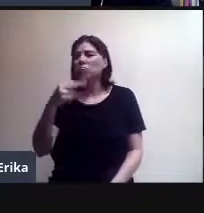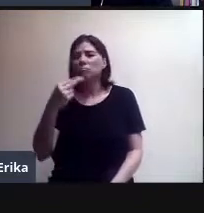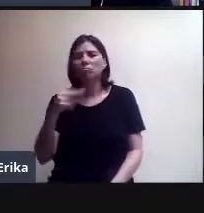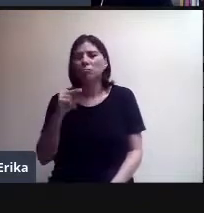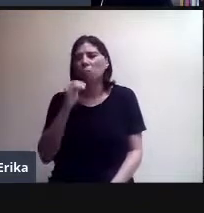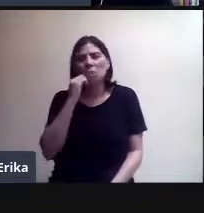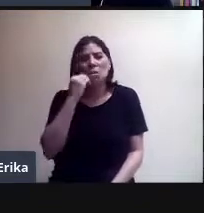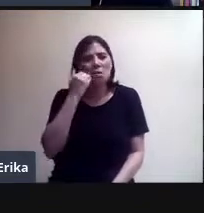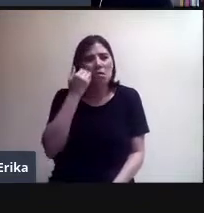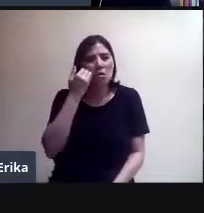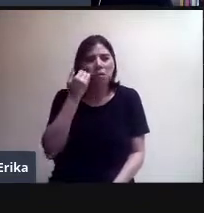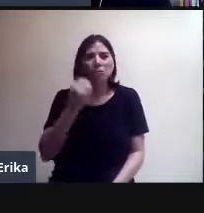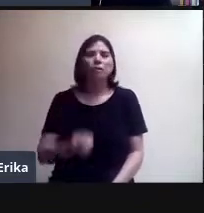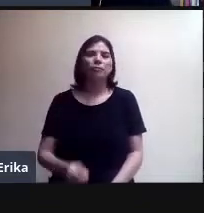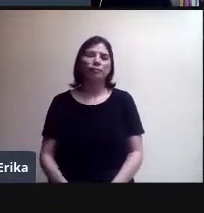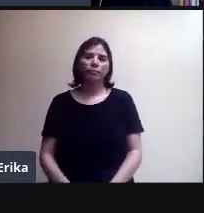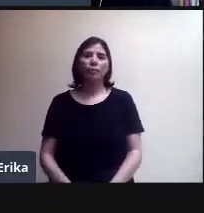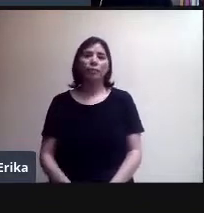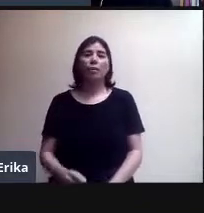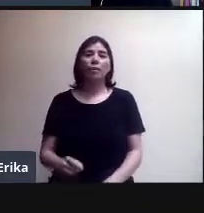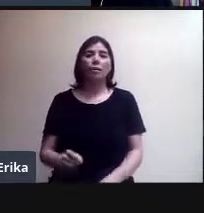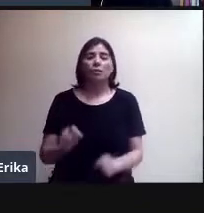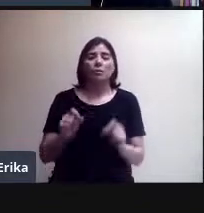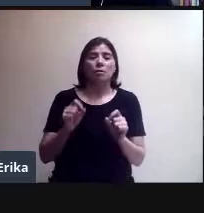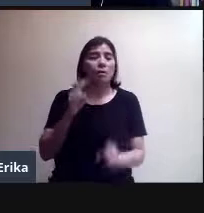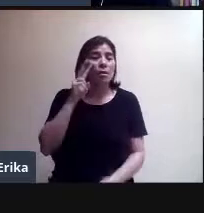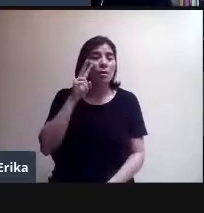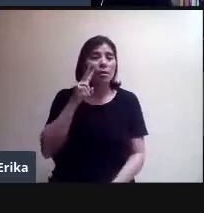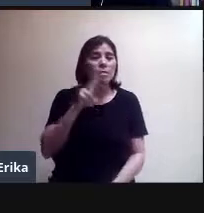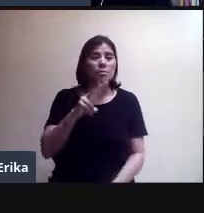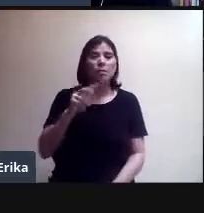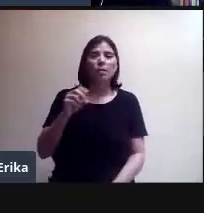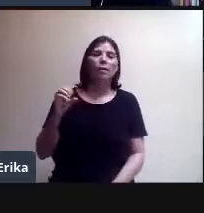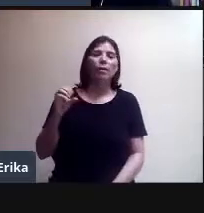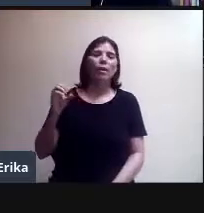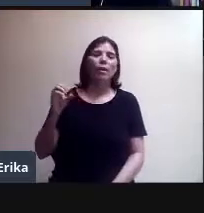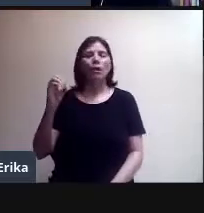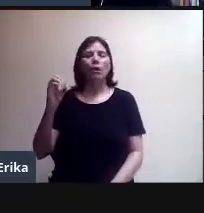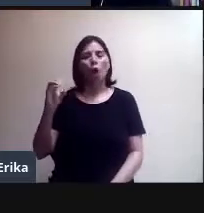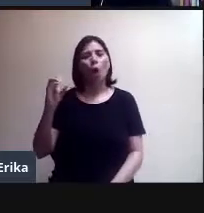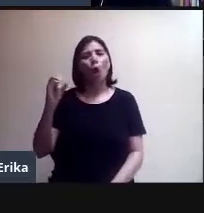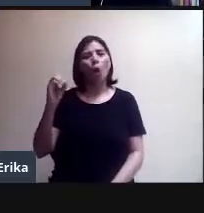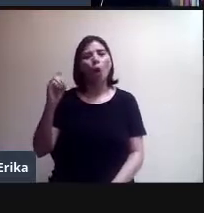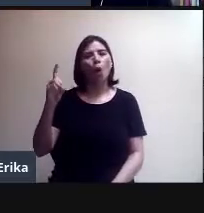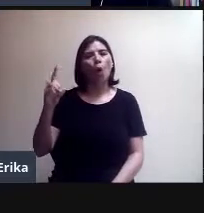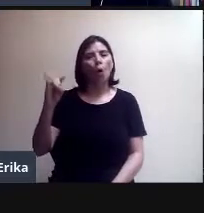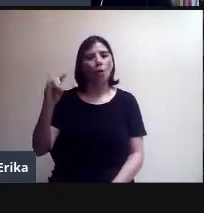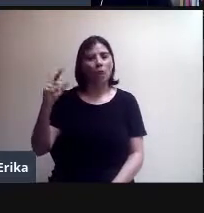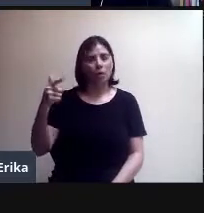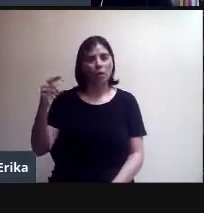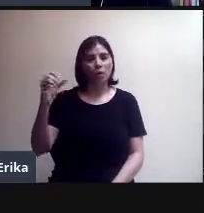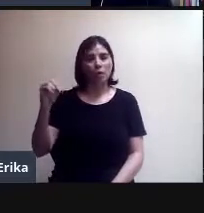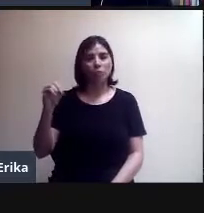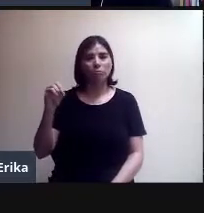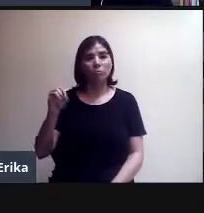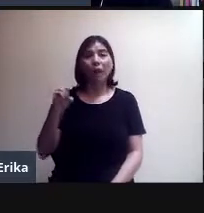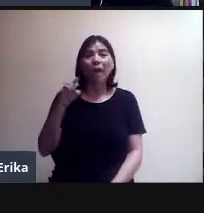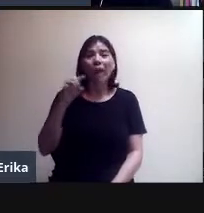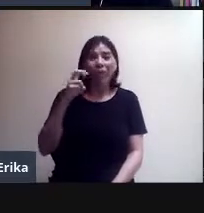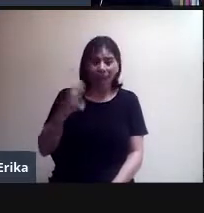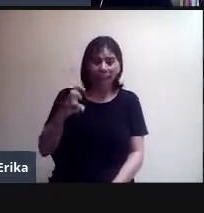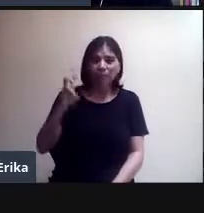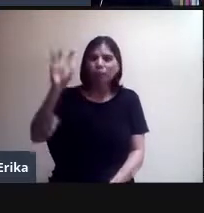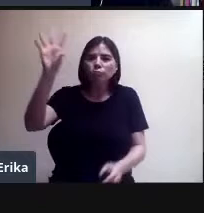también se despliega el código. Ese código se copia y si uno quiere invitar a otra persona adicional,